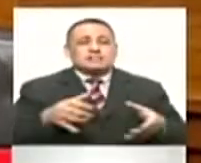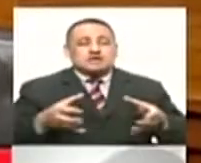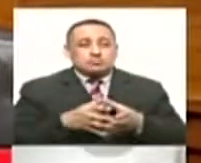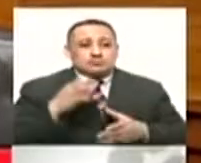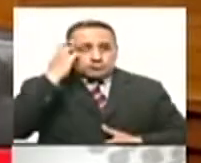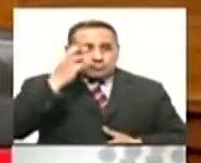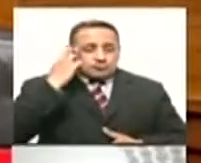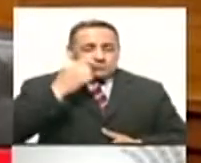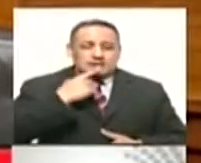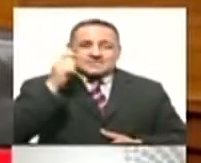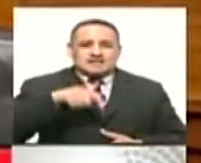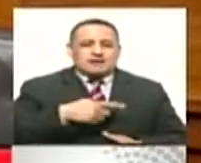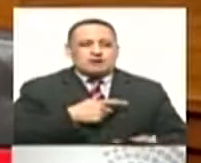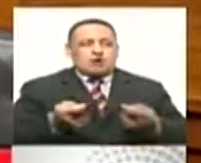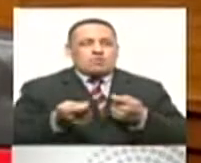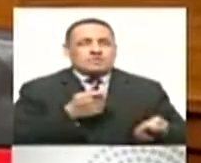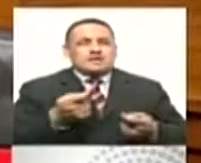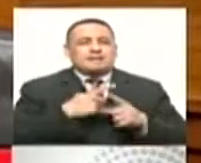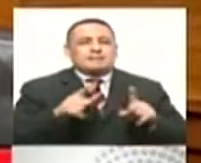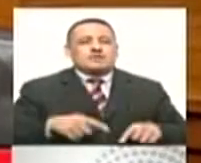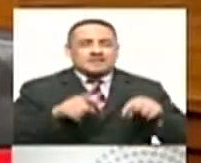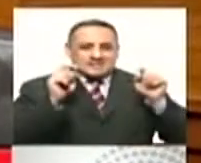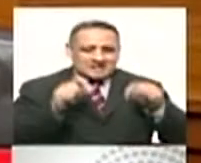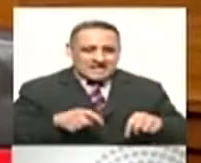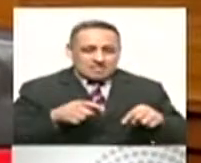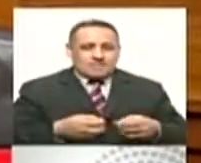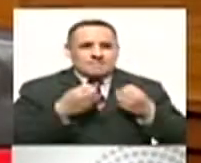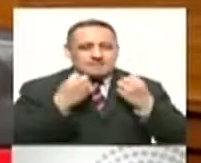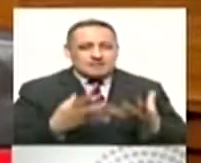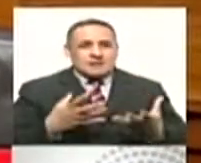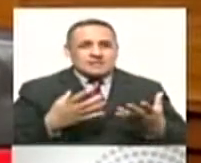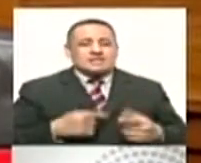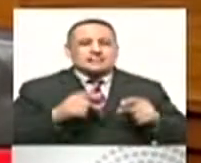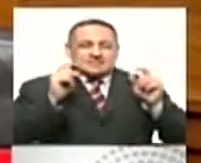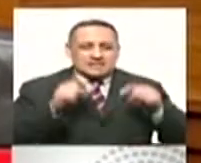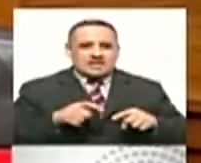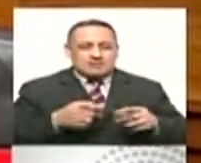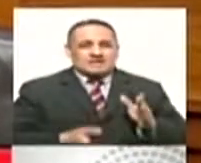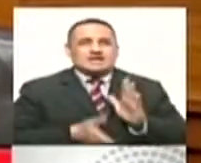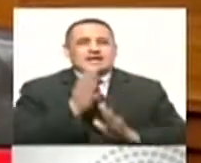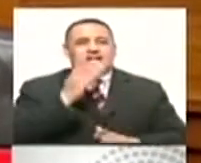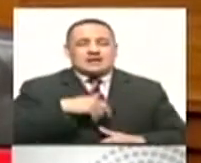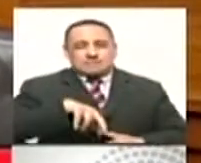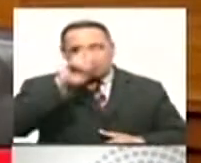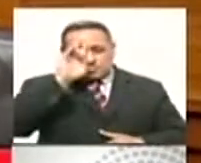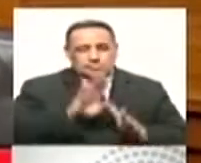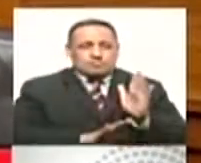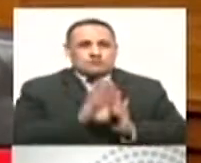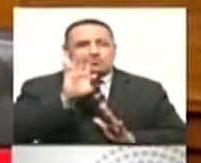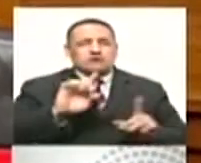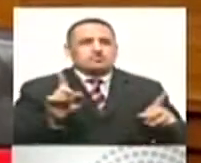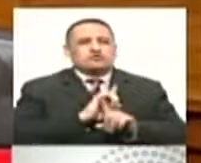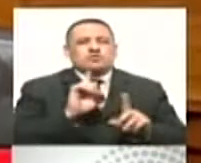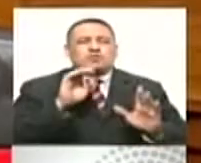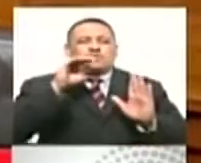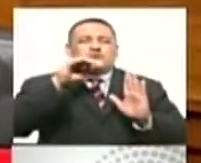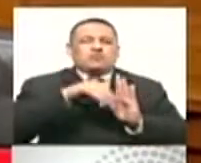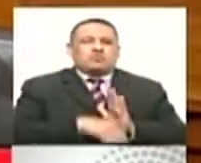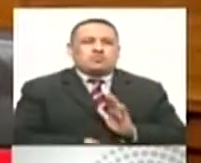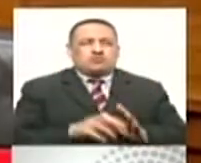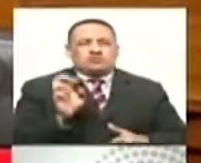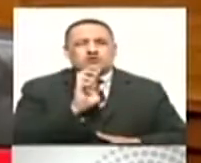privado, número dos. Pero los casos que usted ha citado, Tacna, Moquegua y Callao, son casos donde la